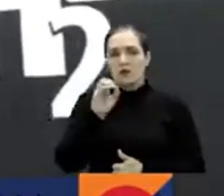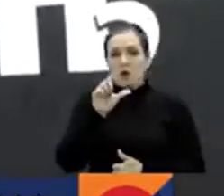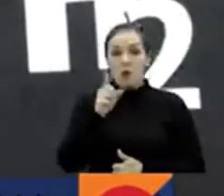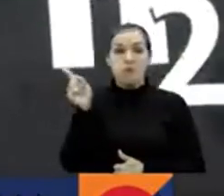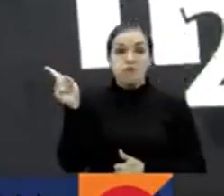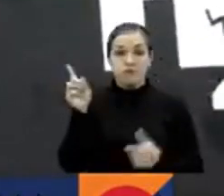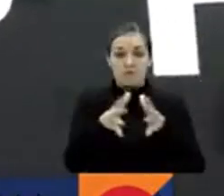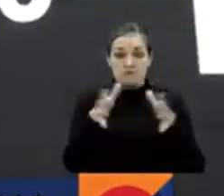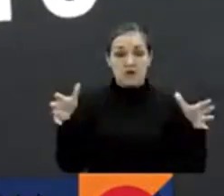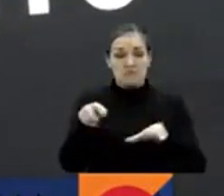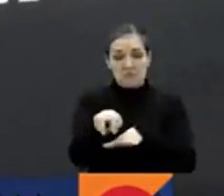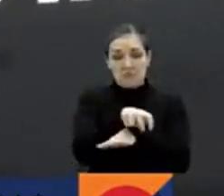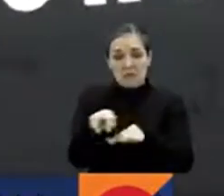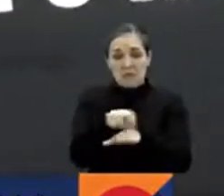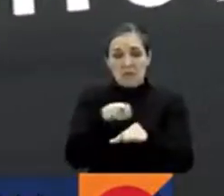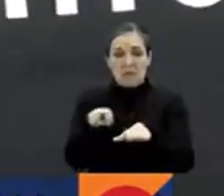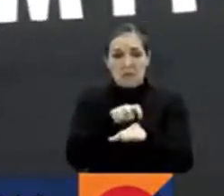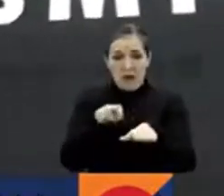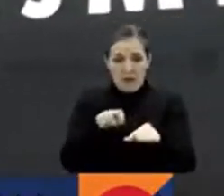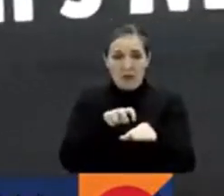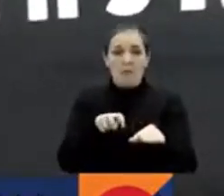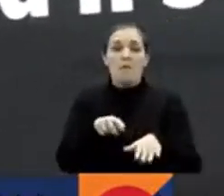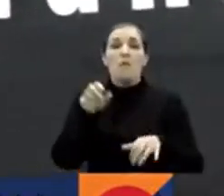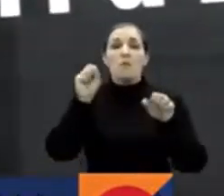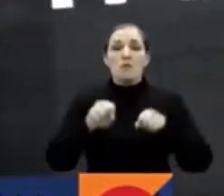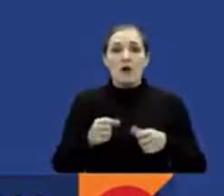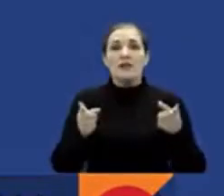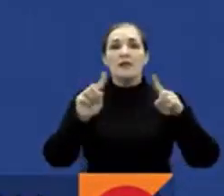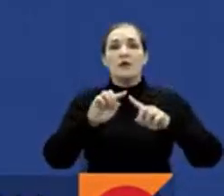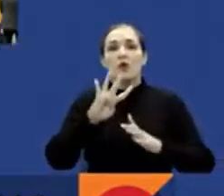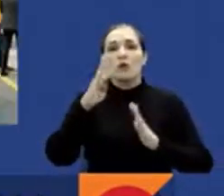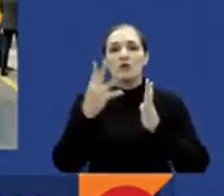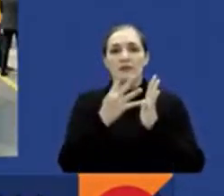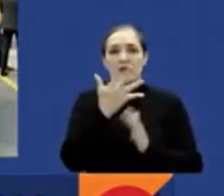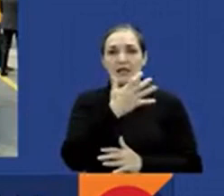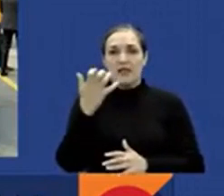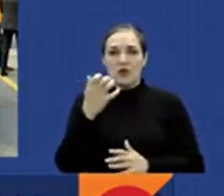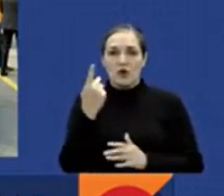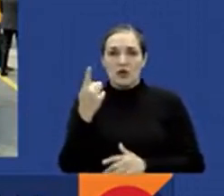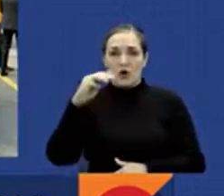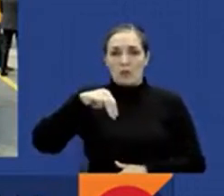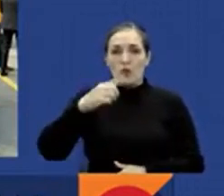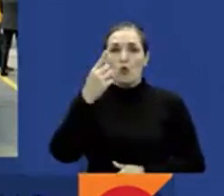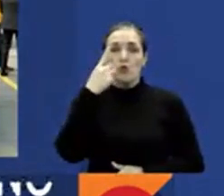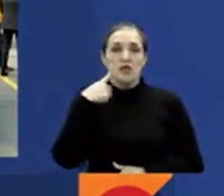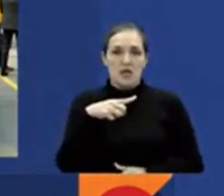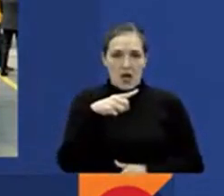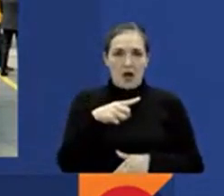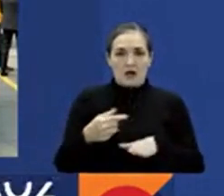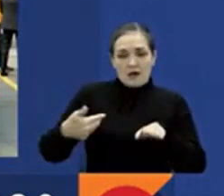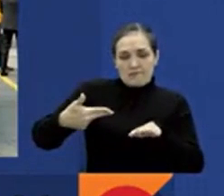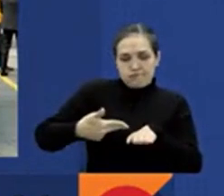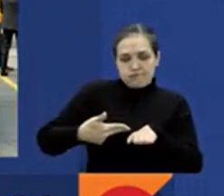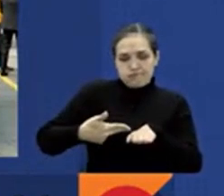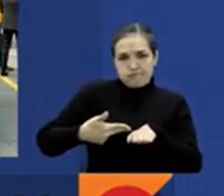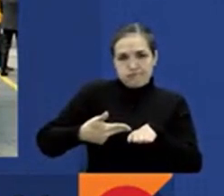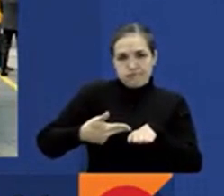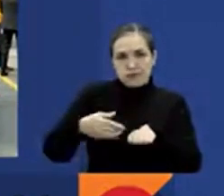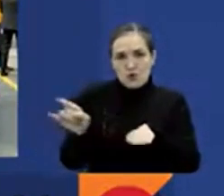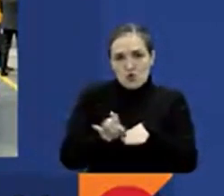capacidad, un recorrido de 4.500 kilómetros por día en una sola recarga. Se espera también